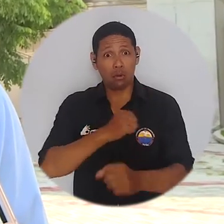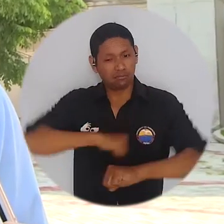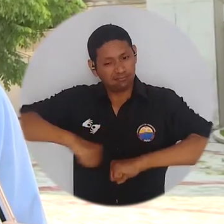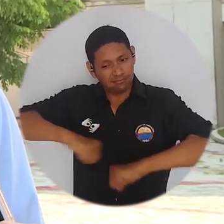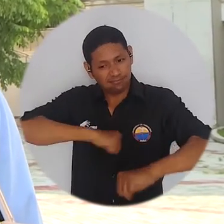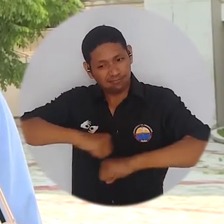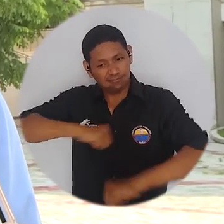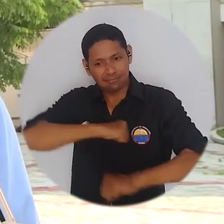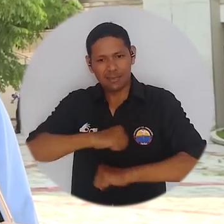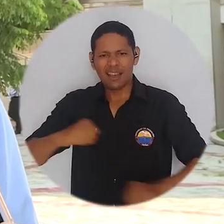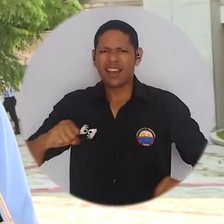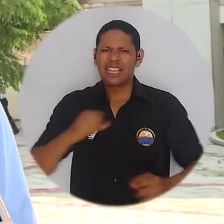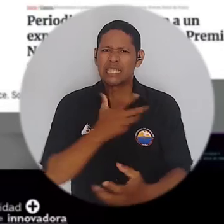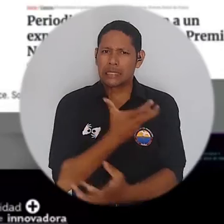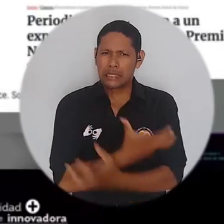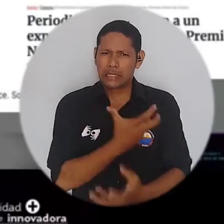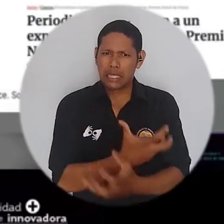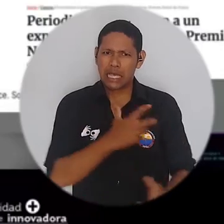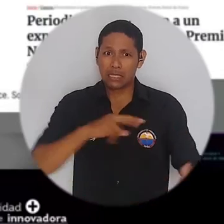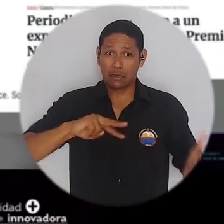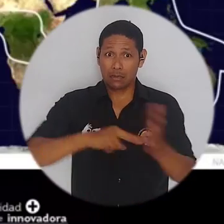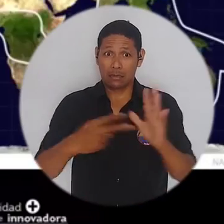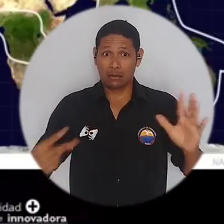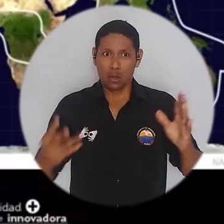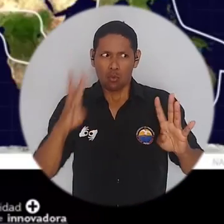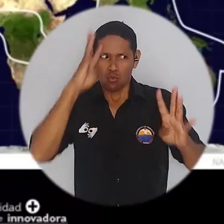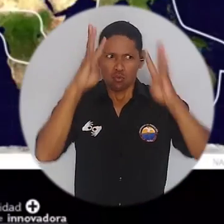su actividad de ciencia, tecnología e innovación.